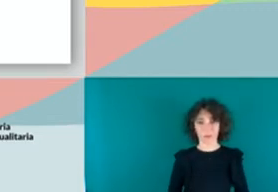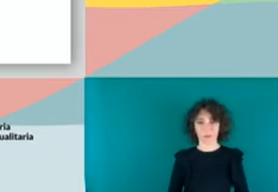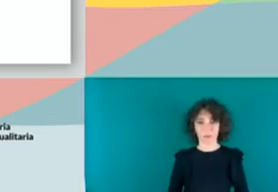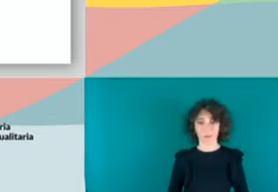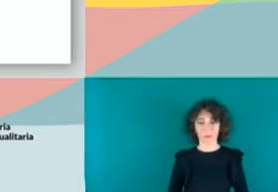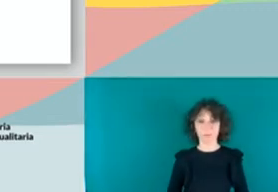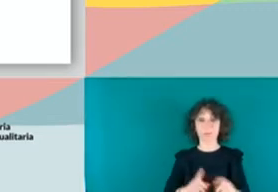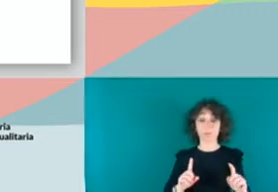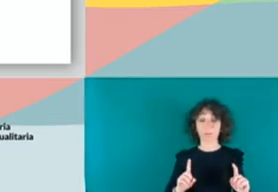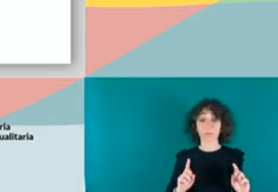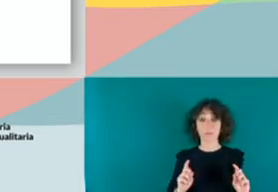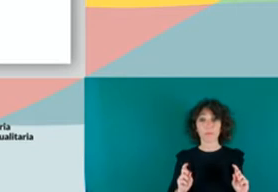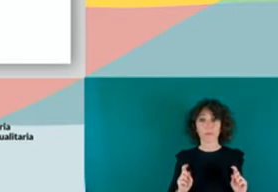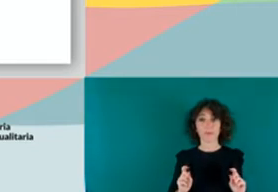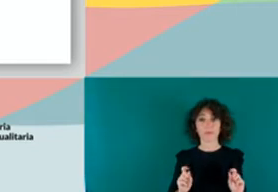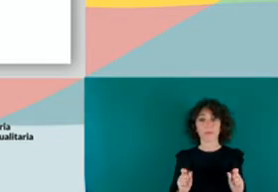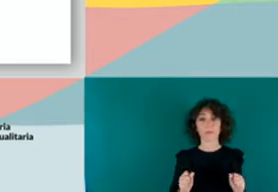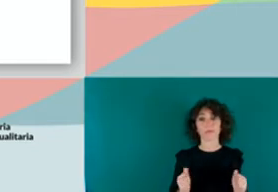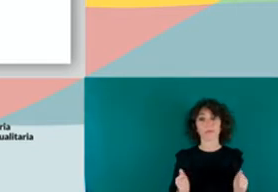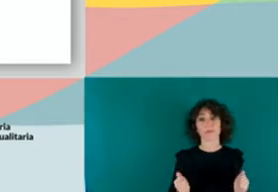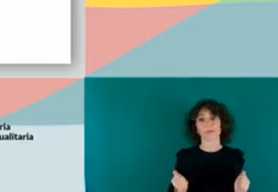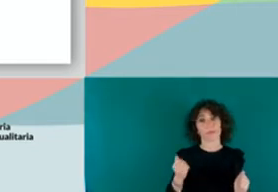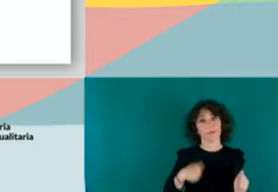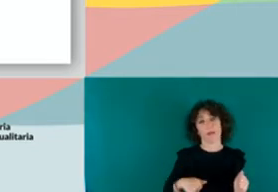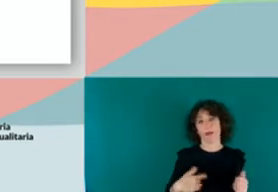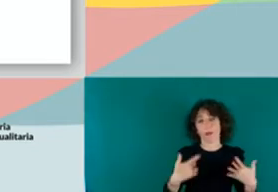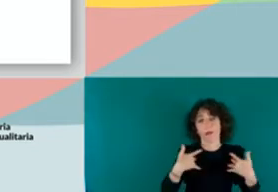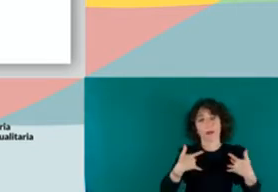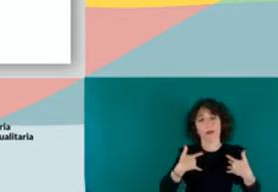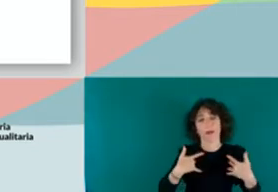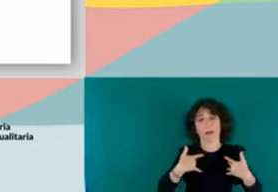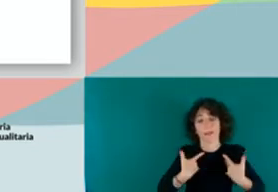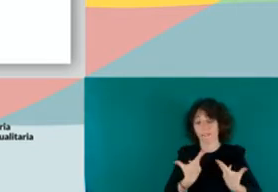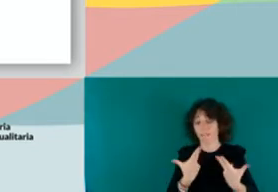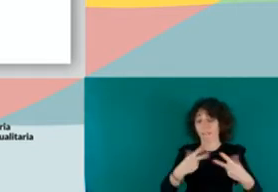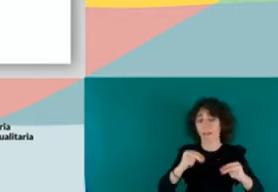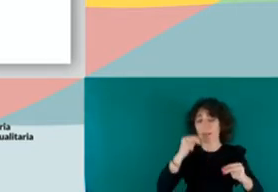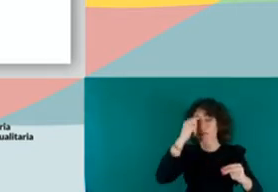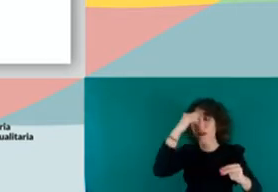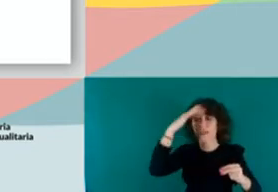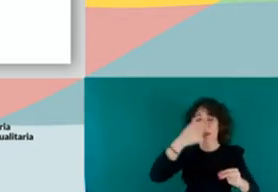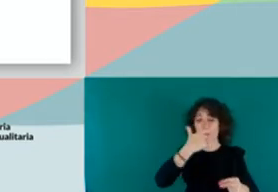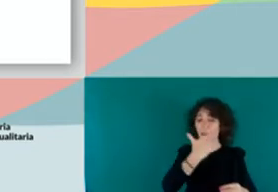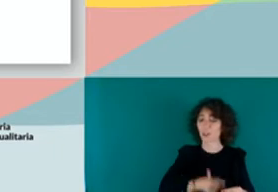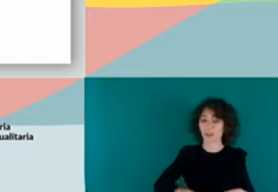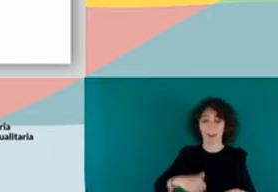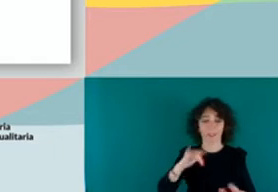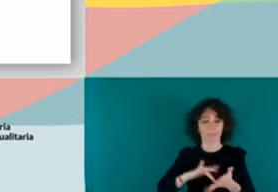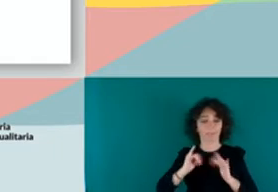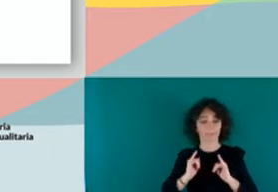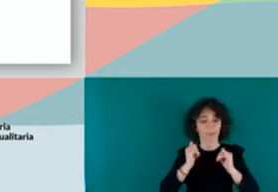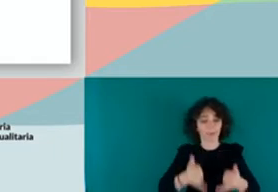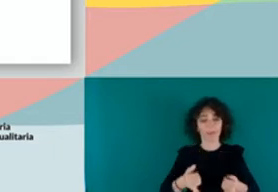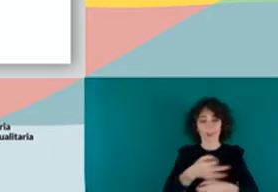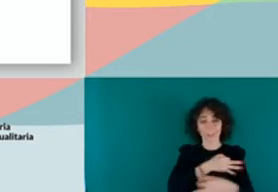Luego, esto ya después de terminar todo este calvario, ¿no? Imagínense ya la persona que llegó a Canarias, sobrevivió todo el